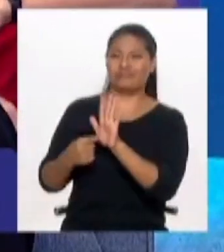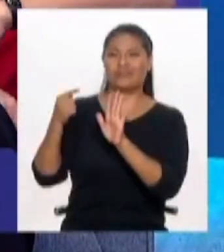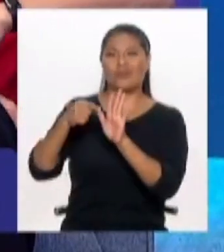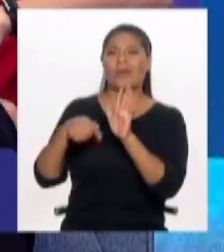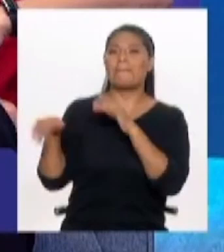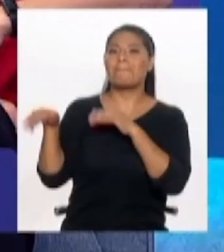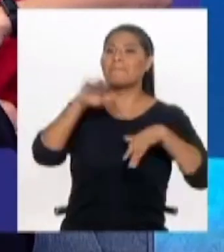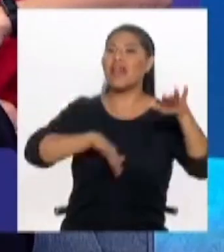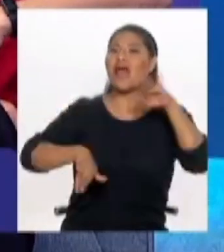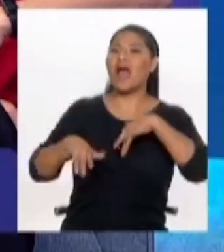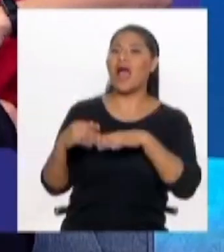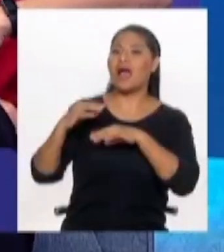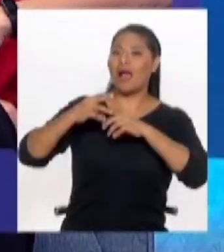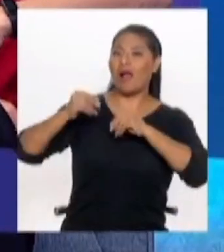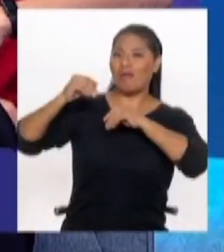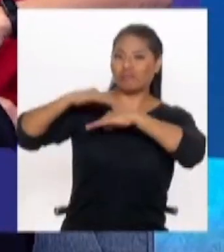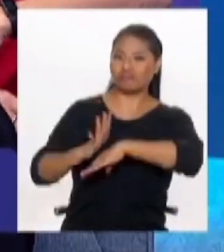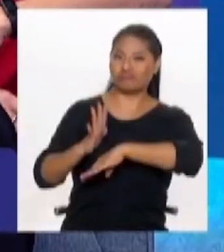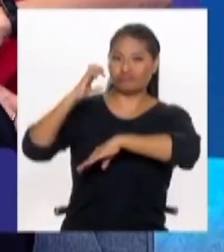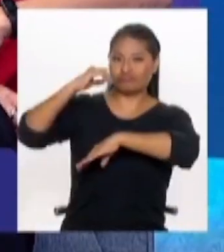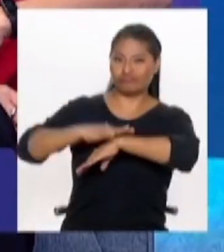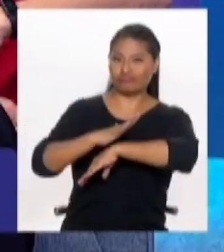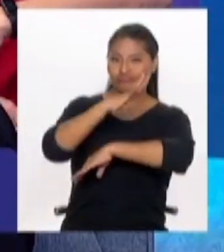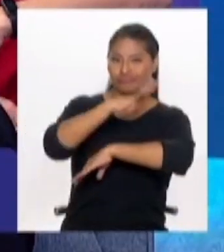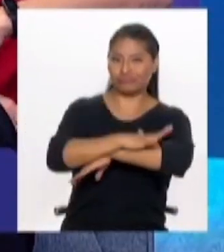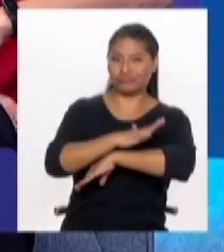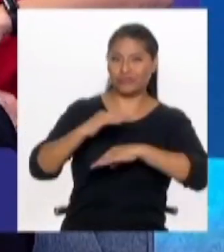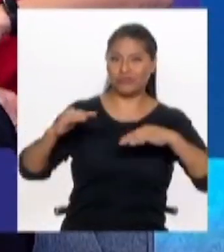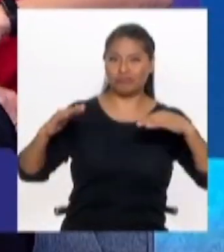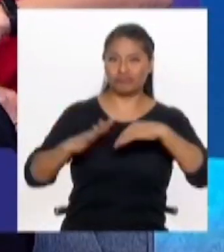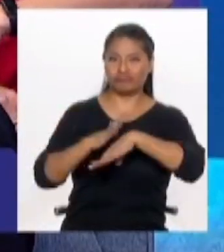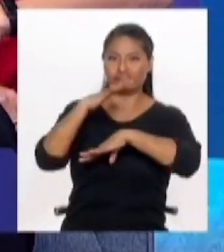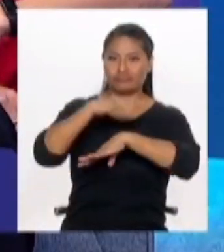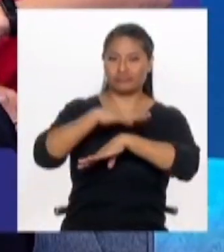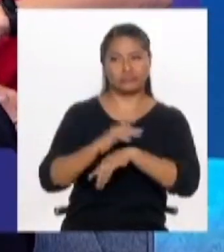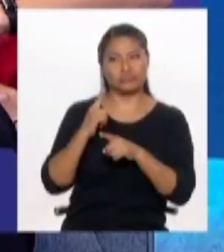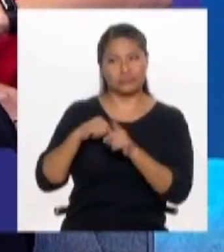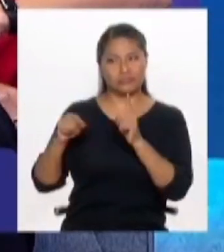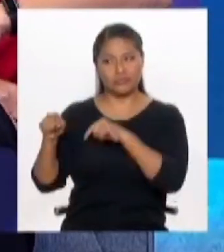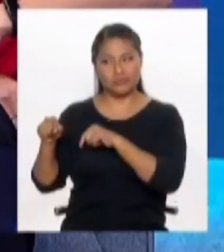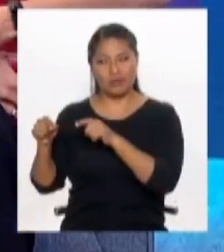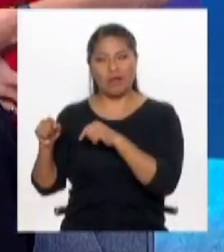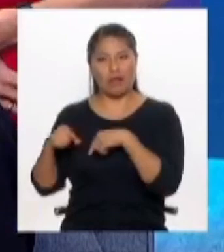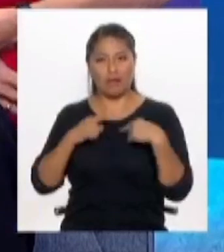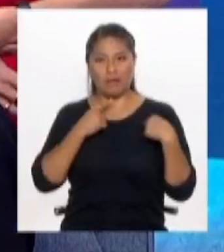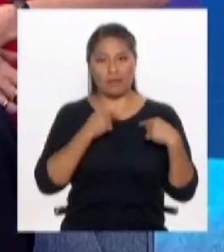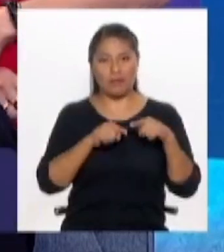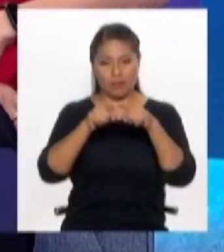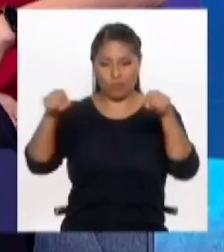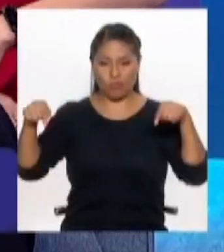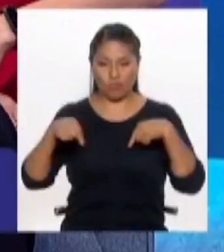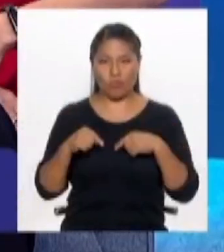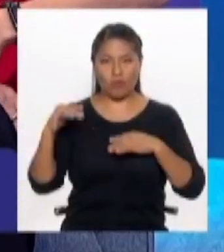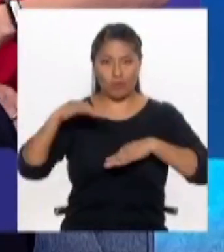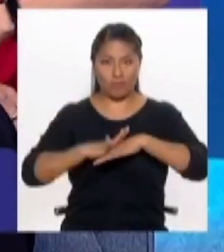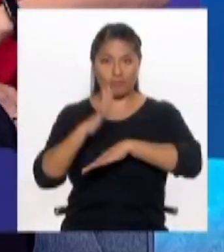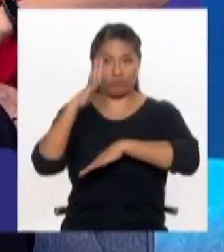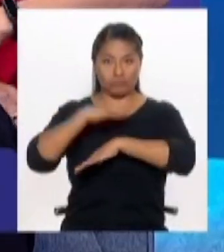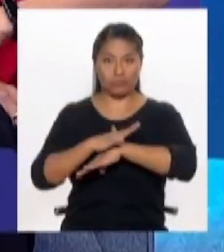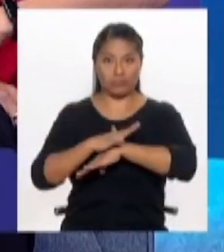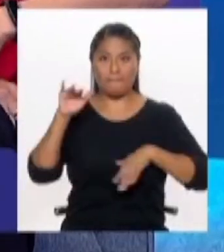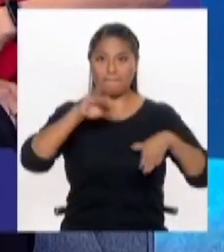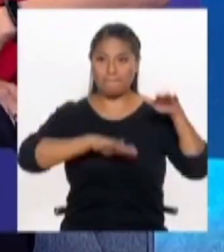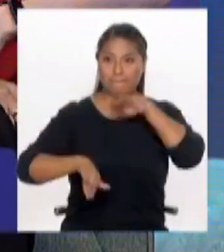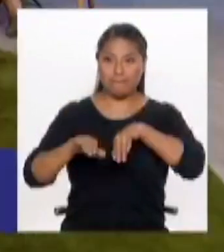es, como las personas, los ciudadanos de San Juan del Urigancho no pueden llegar hasta la playa, vamos a llevar a las playas. Cuando en realidad lo que se